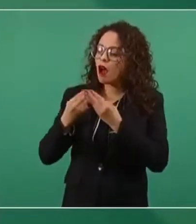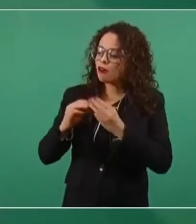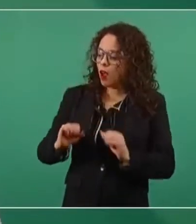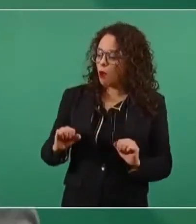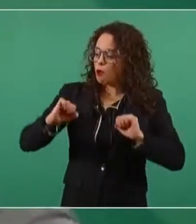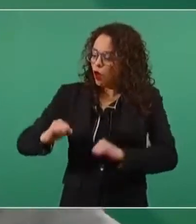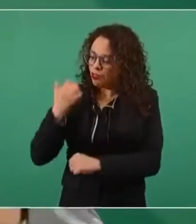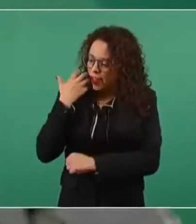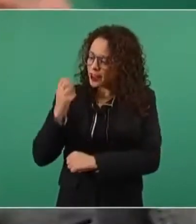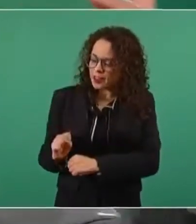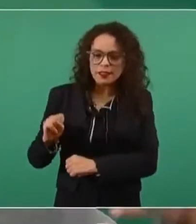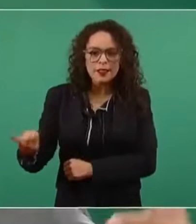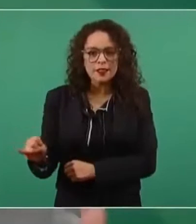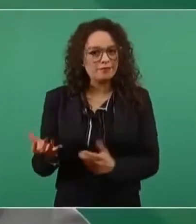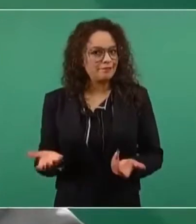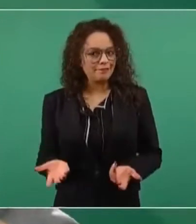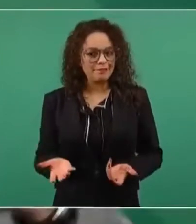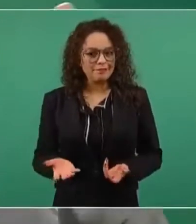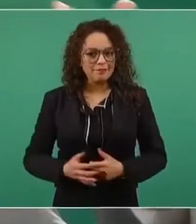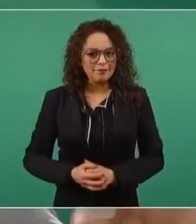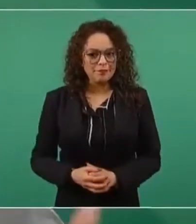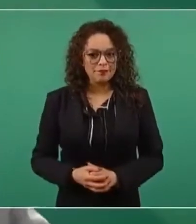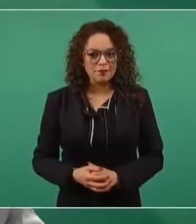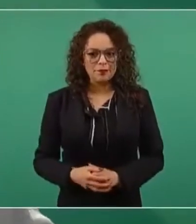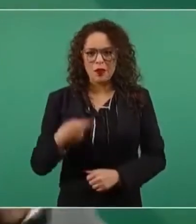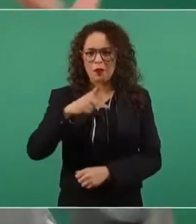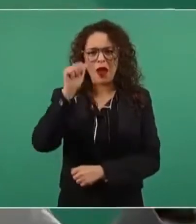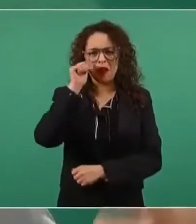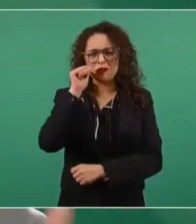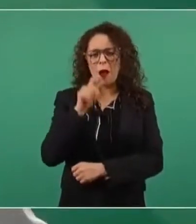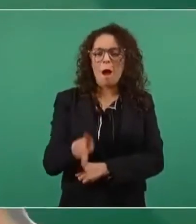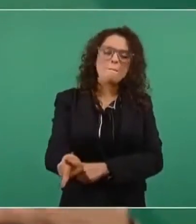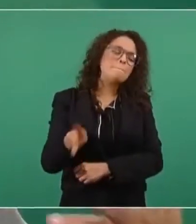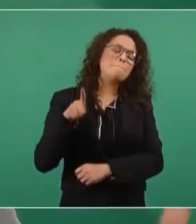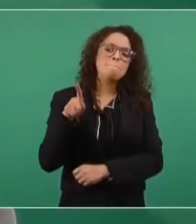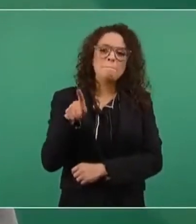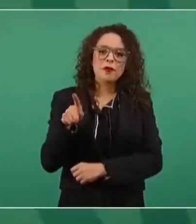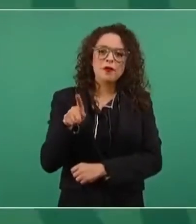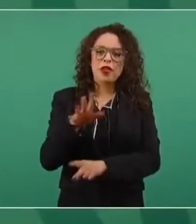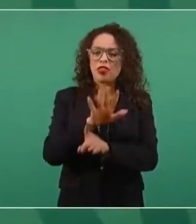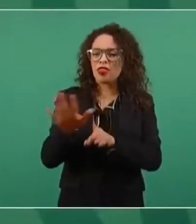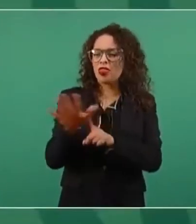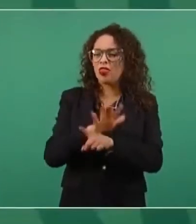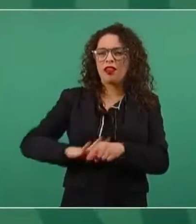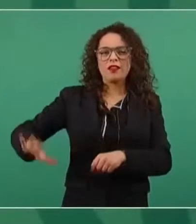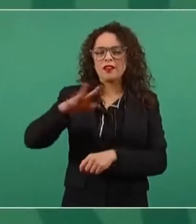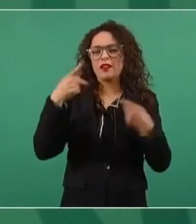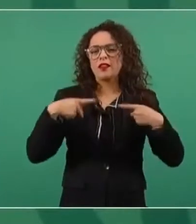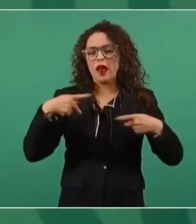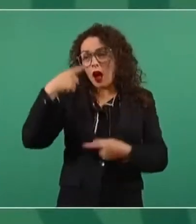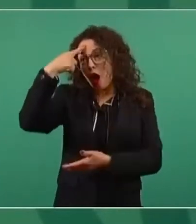pero siempre han simulado y han buscado engañar y yo estoy